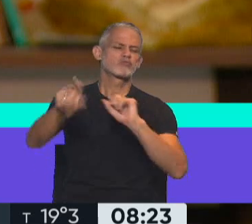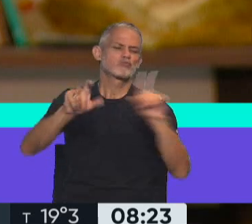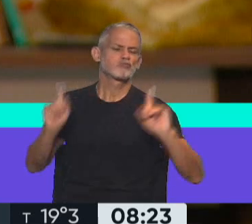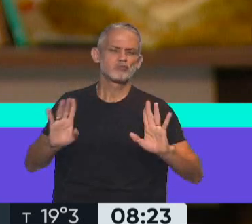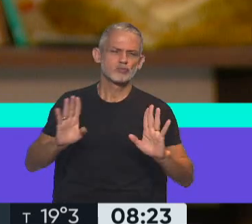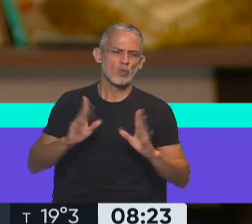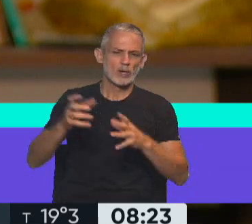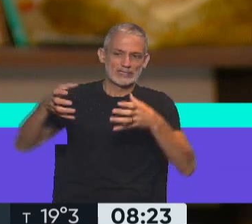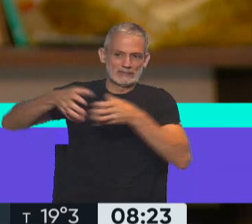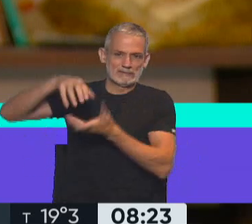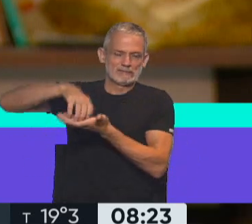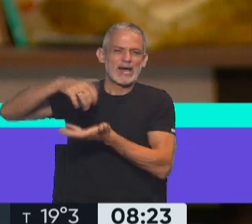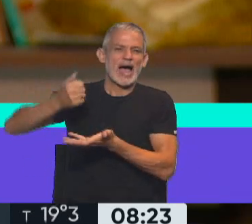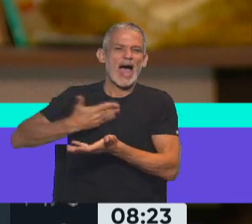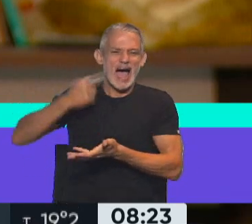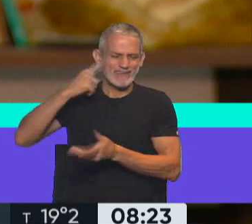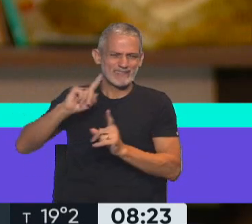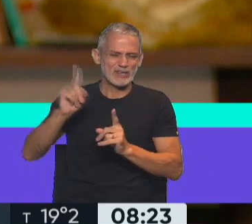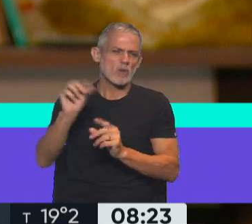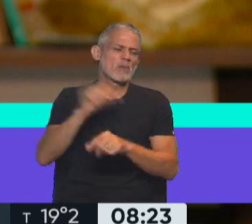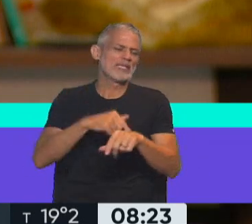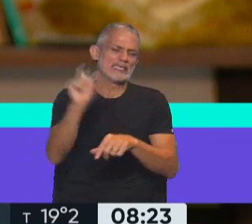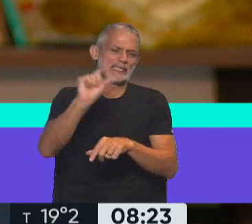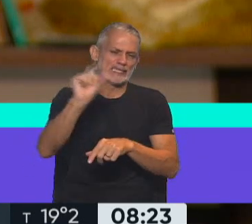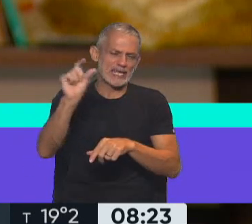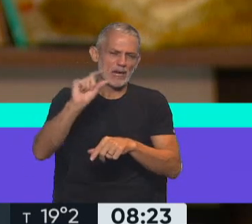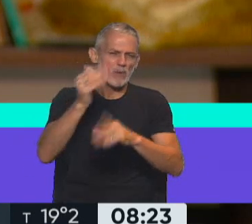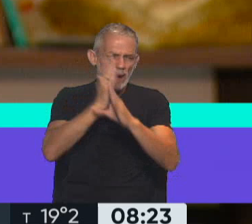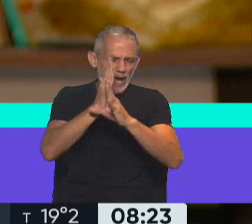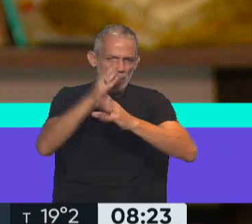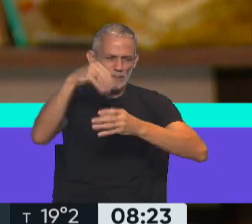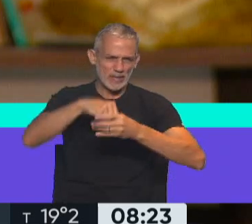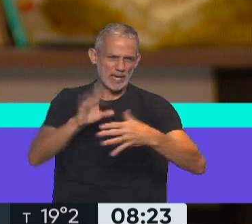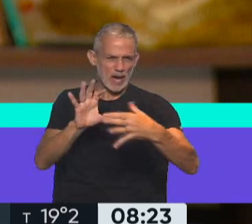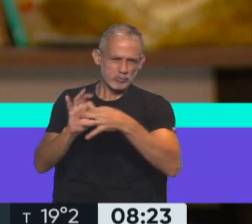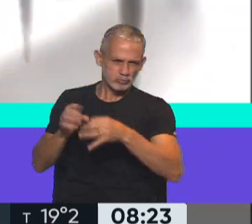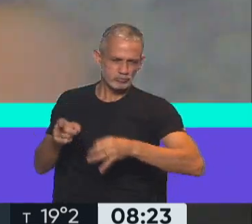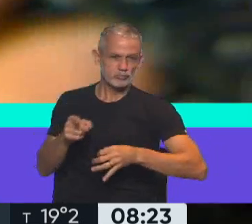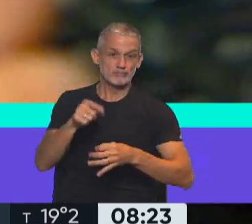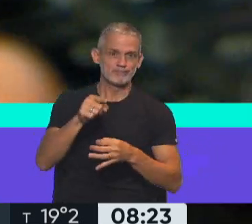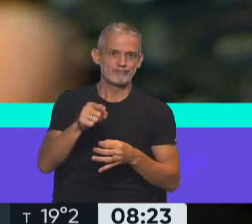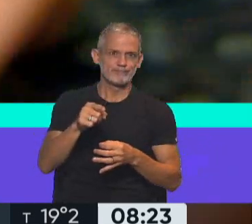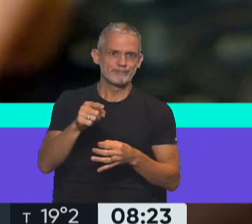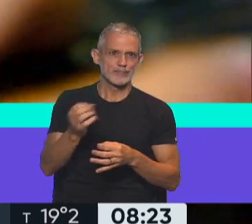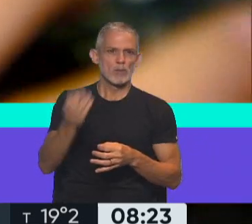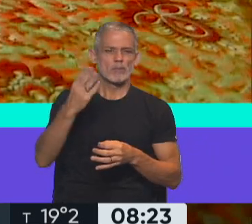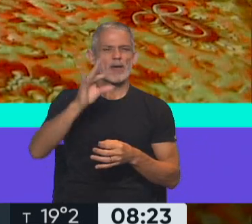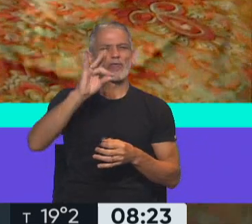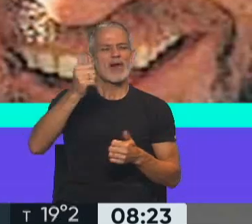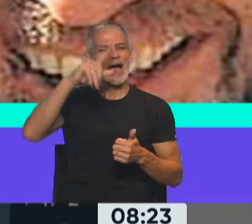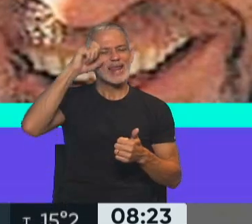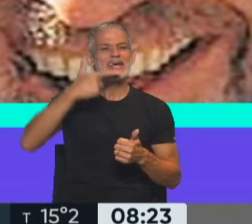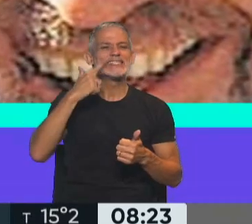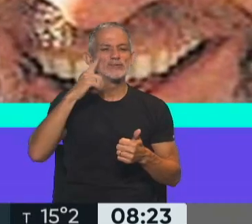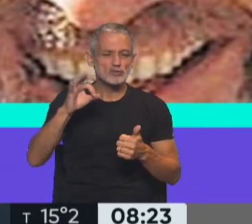vinculados informalmente con el aparato de inteligencia del Estado, y ahí aparecen los valesios, o